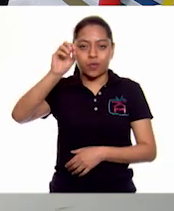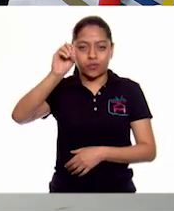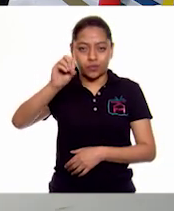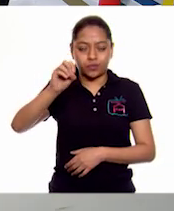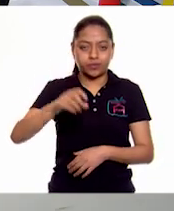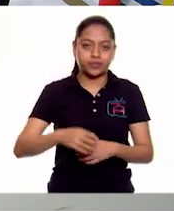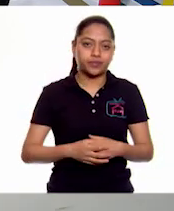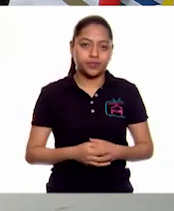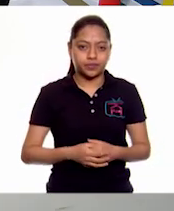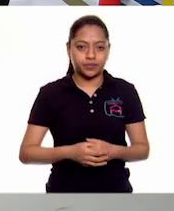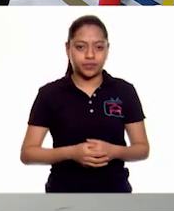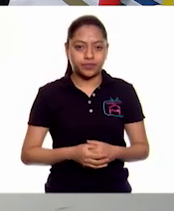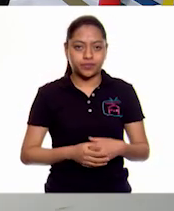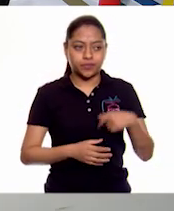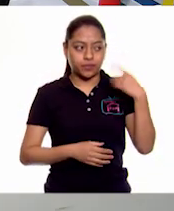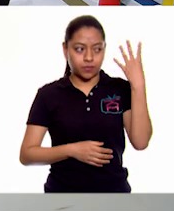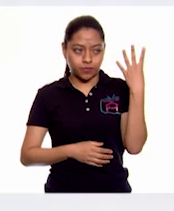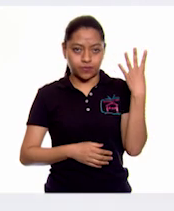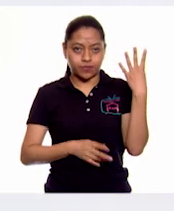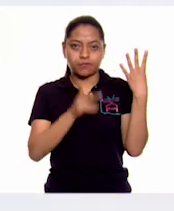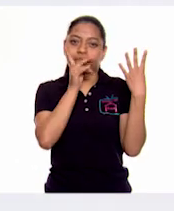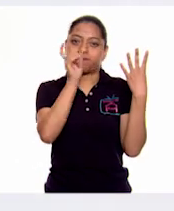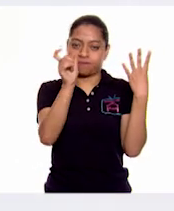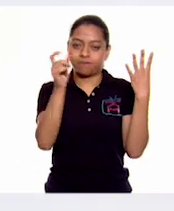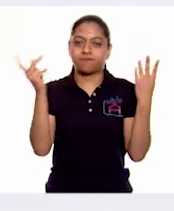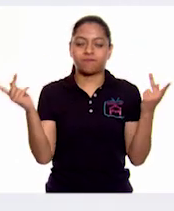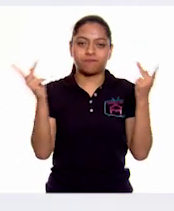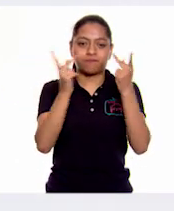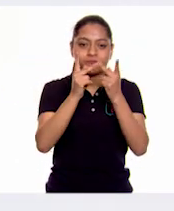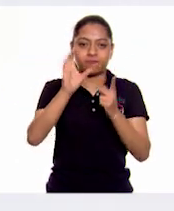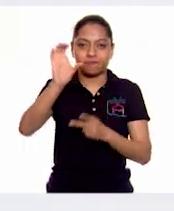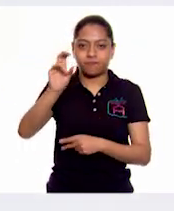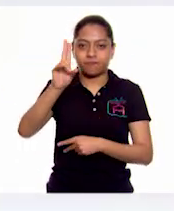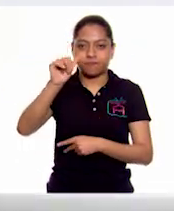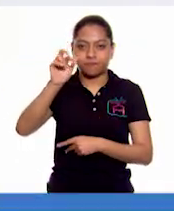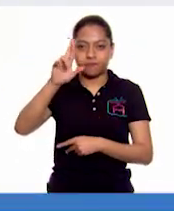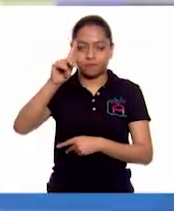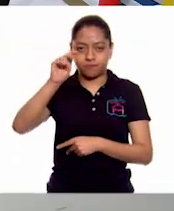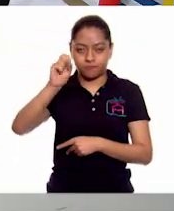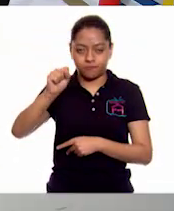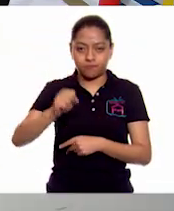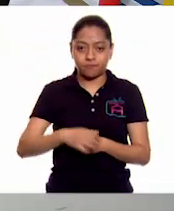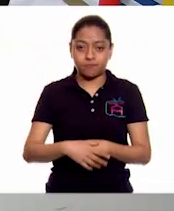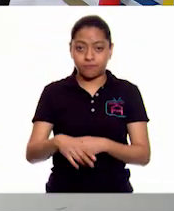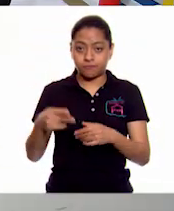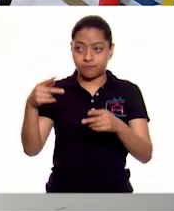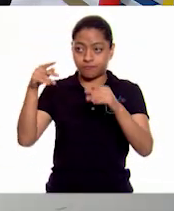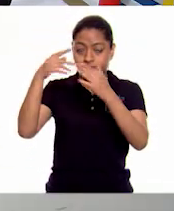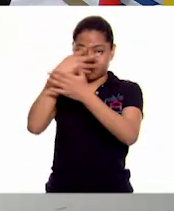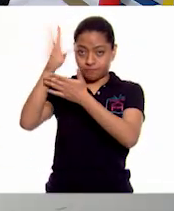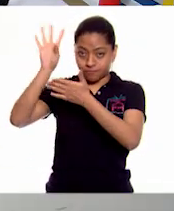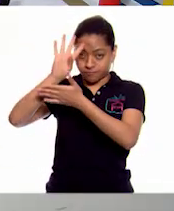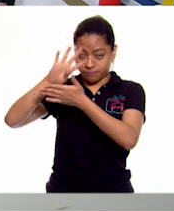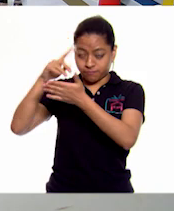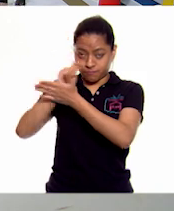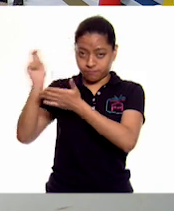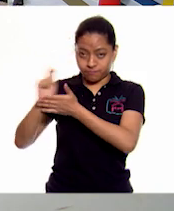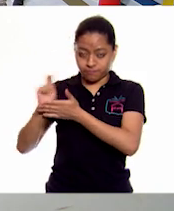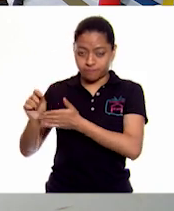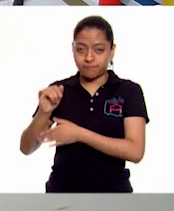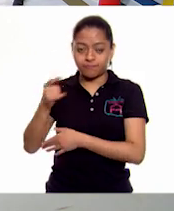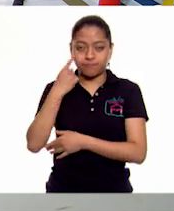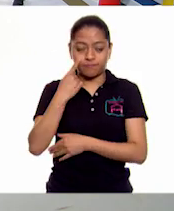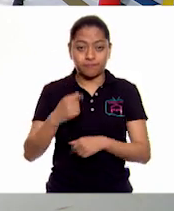Entonces... Aquí tenemos el cuarto para Lalita. ¿Entonces lo apuntamos en la tabla también? Sí. Para